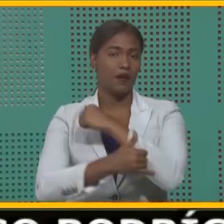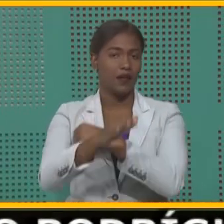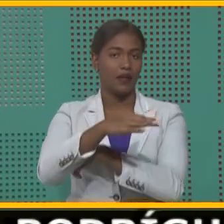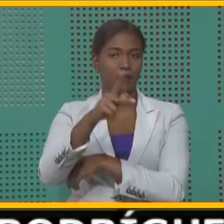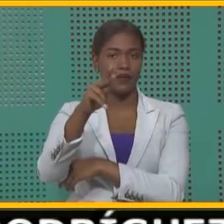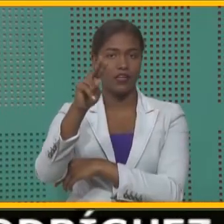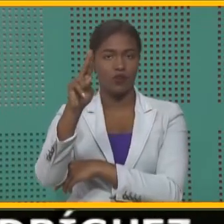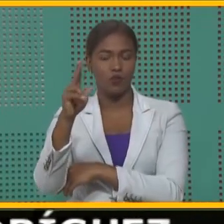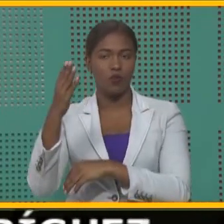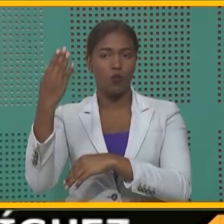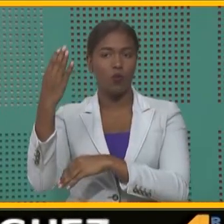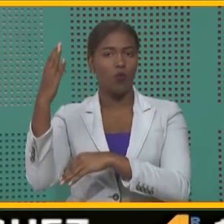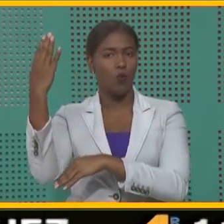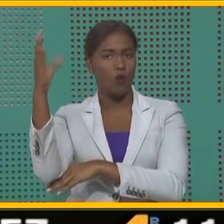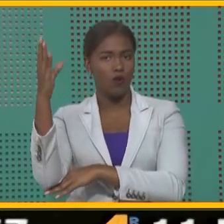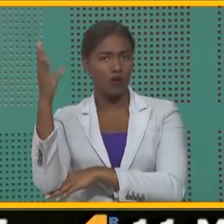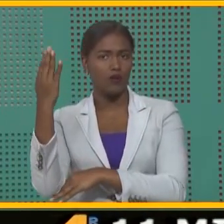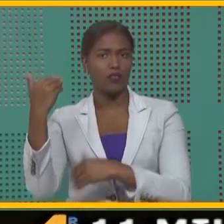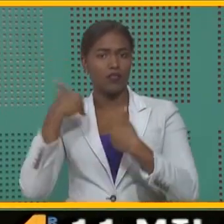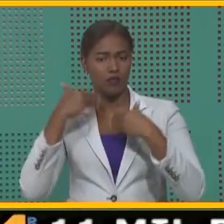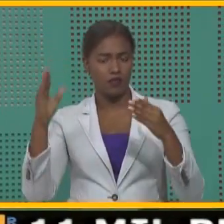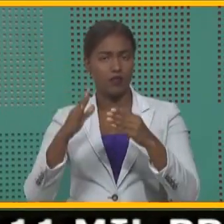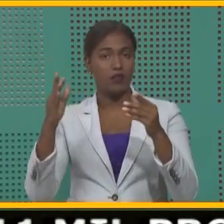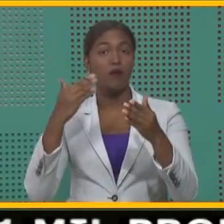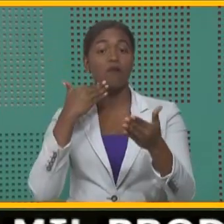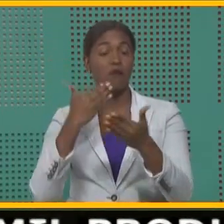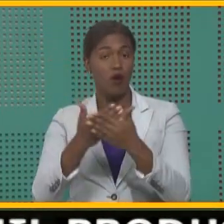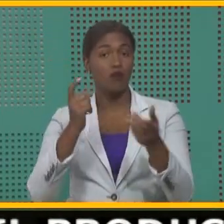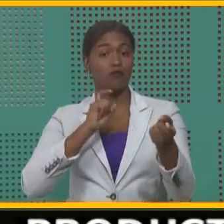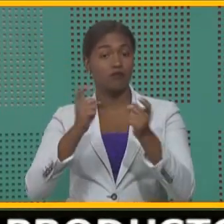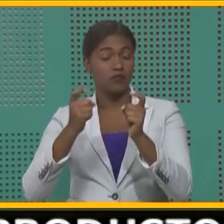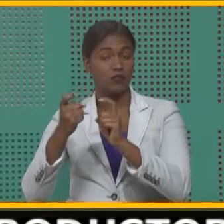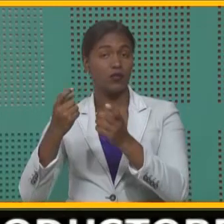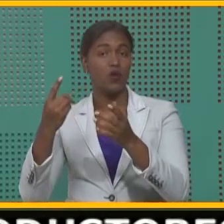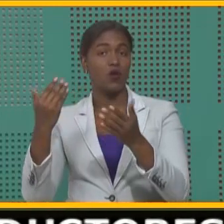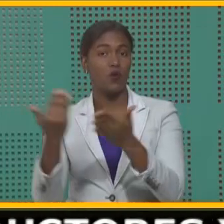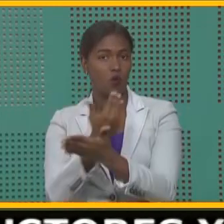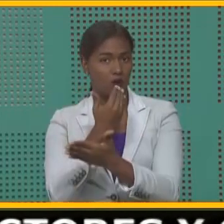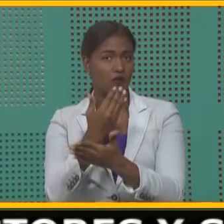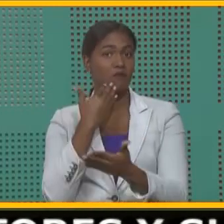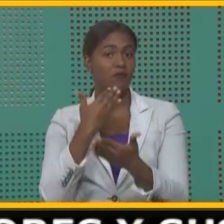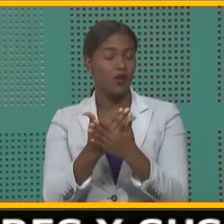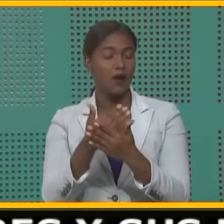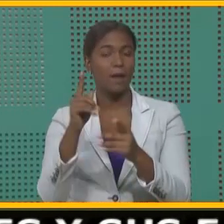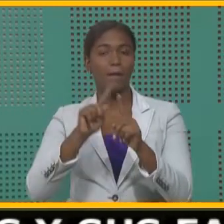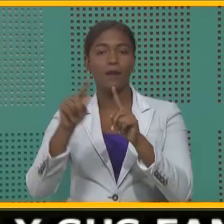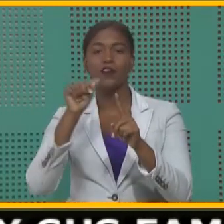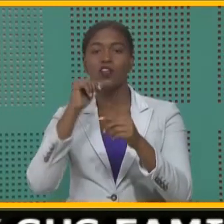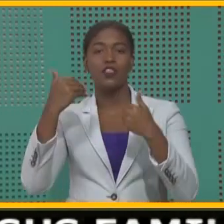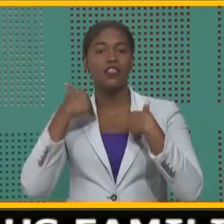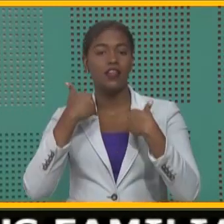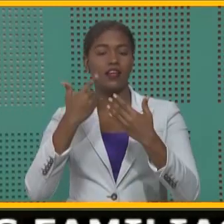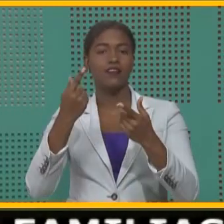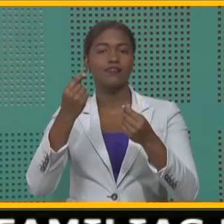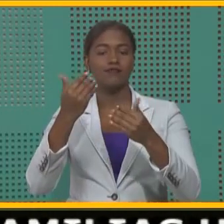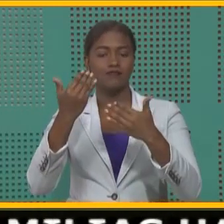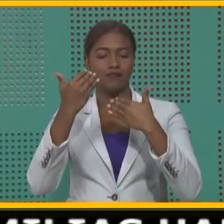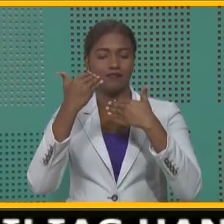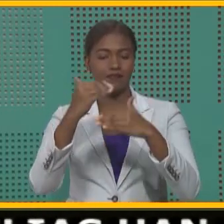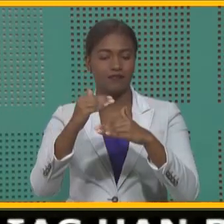Colombia han hecho muchísimas legislaciones buenas, pero no han tenido el método coercitivo porque se han quedado en